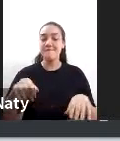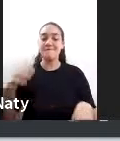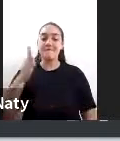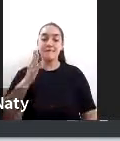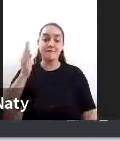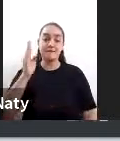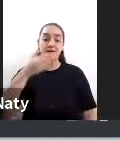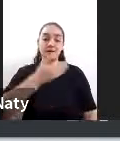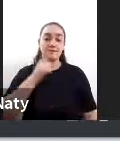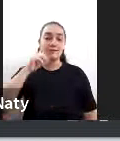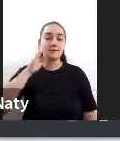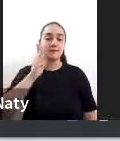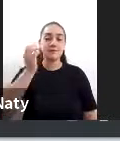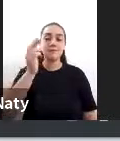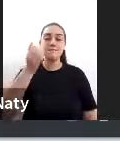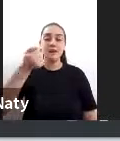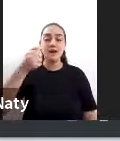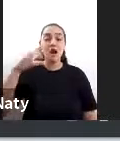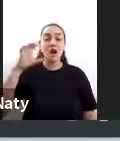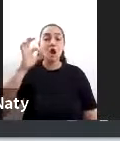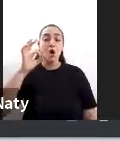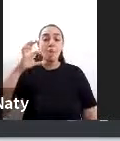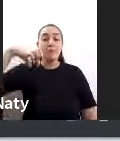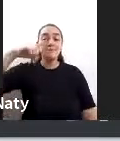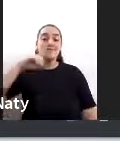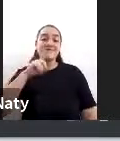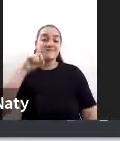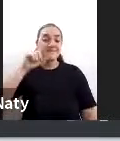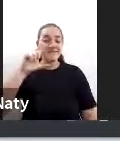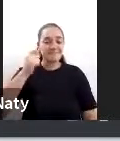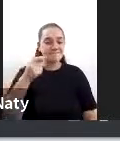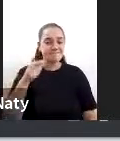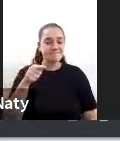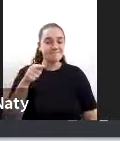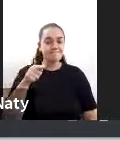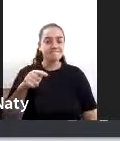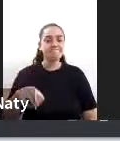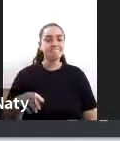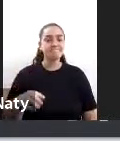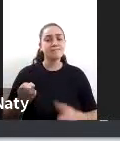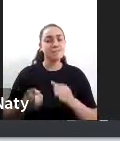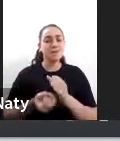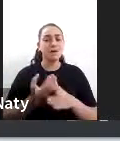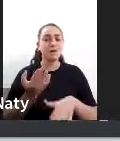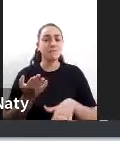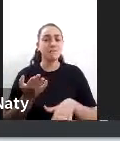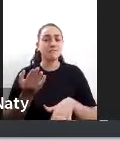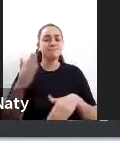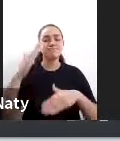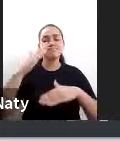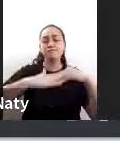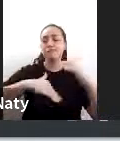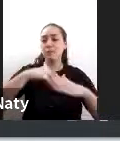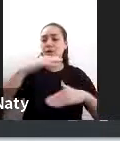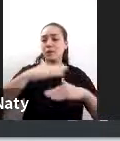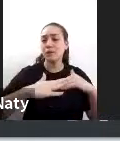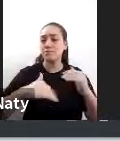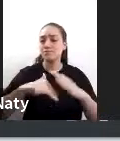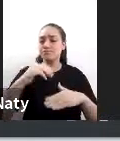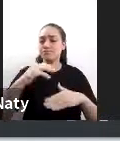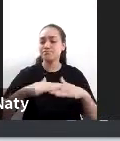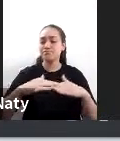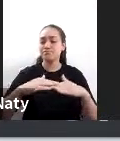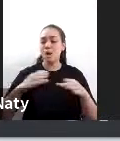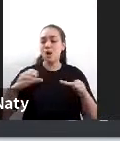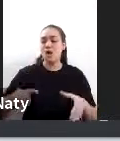entre el 2010 y el 2012 pensando en construir un backbone una columna vertebral